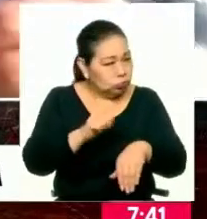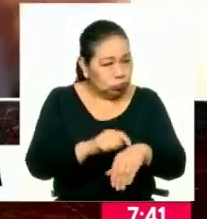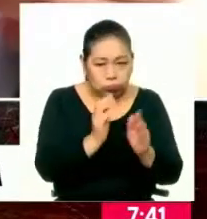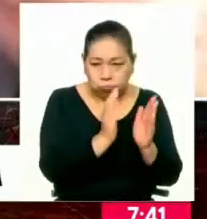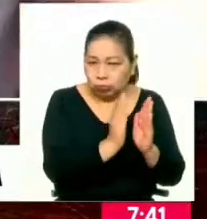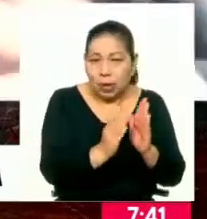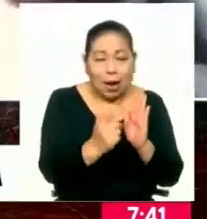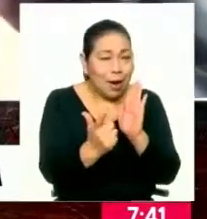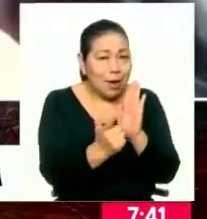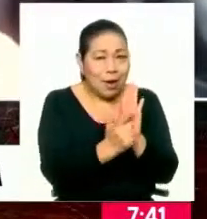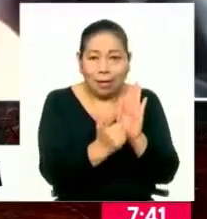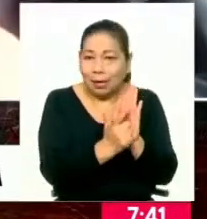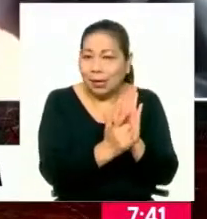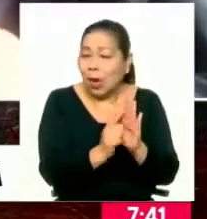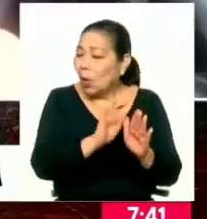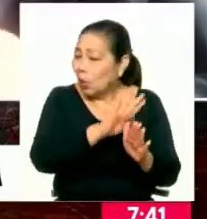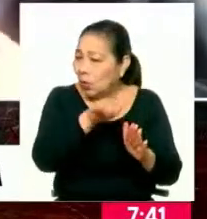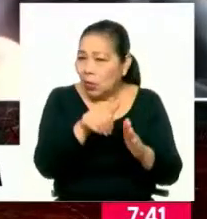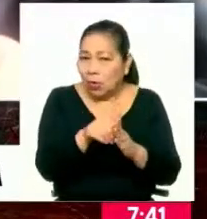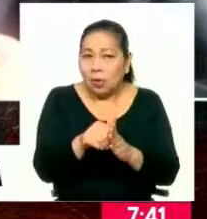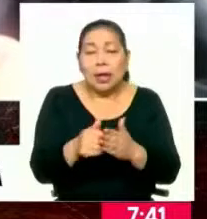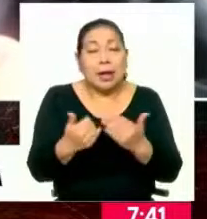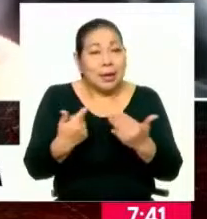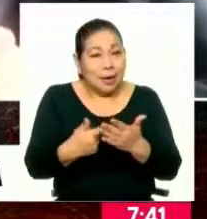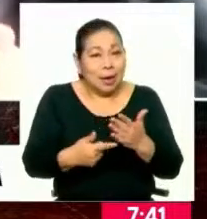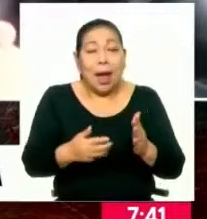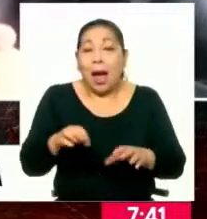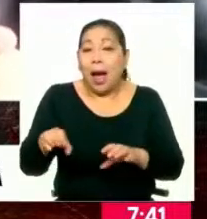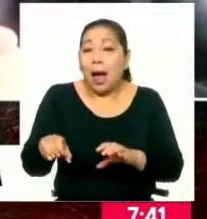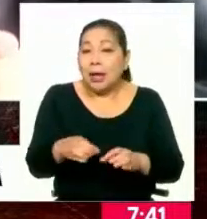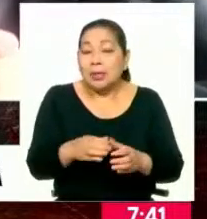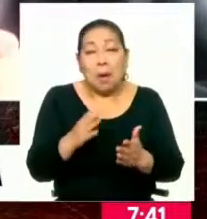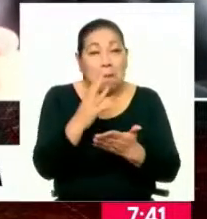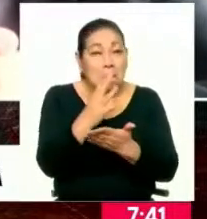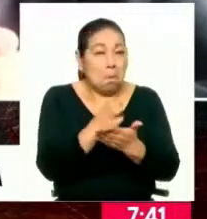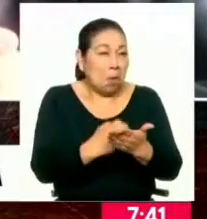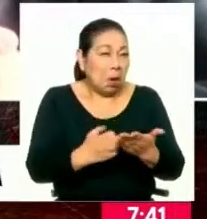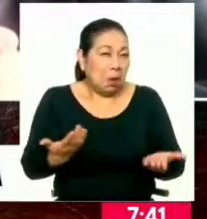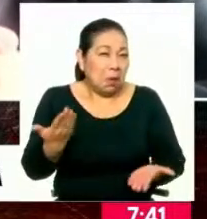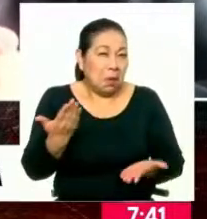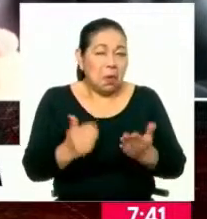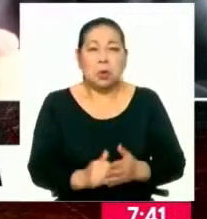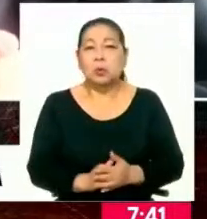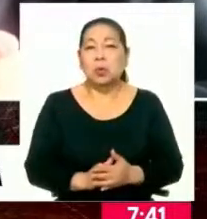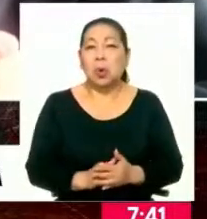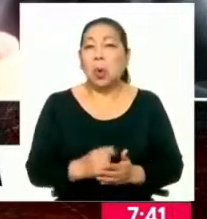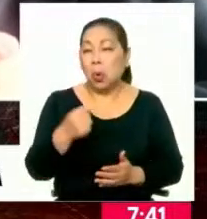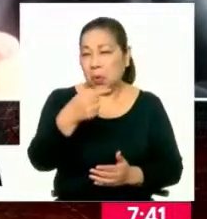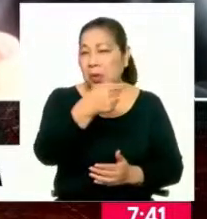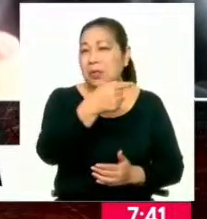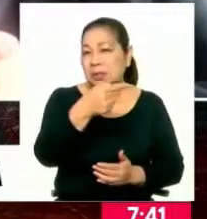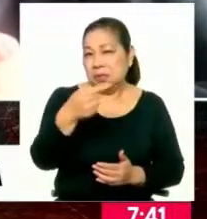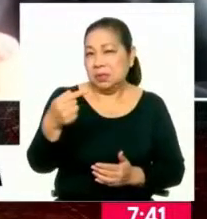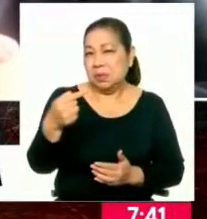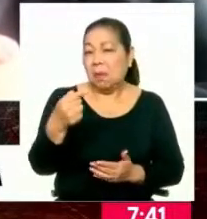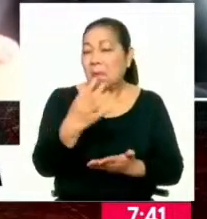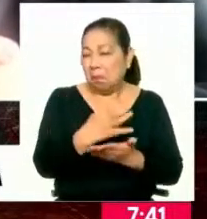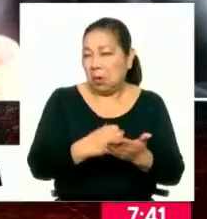previstos en la ley y con todo el esfuerzo que estamos haciendo, en menos de una semana